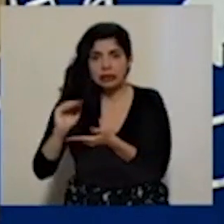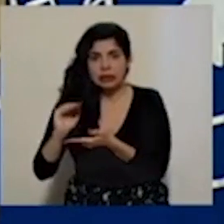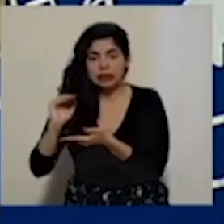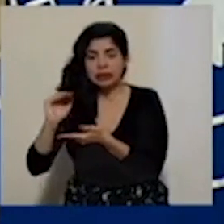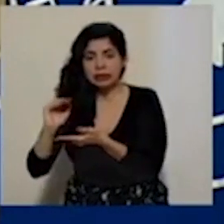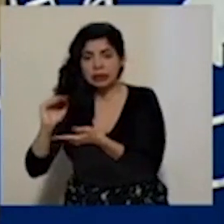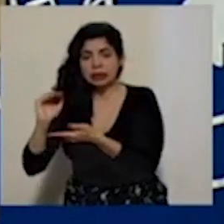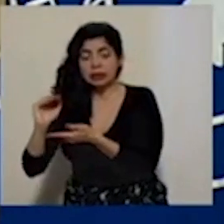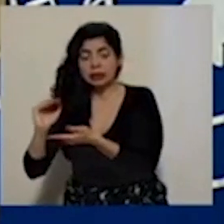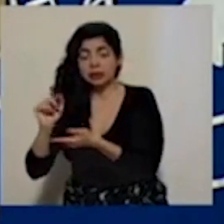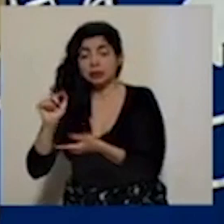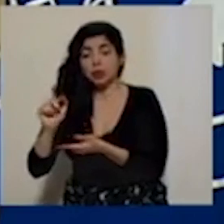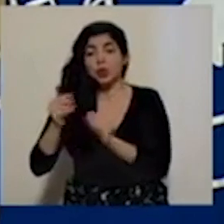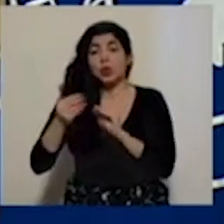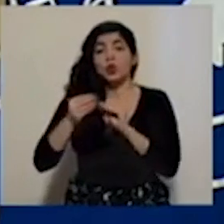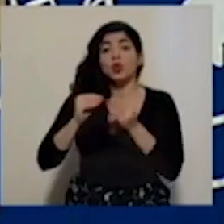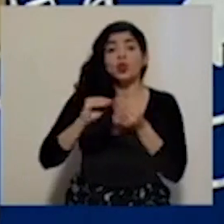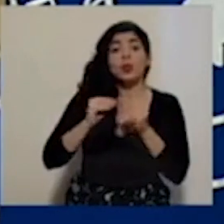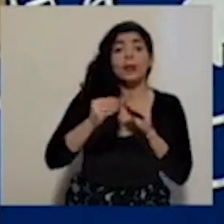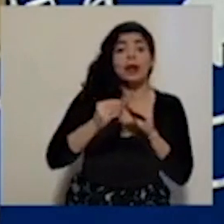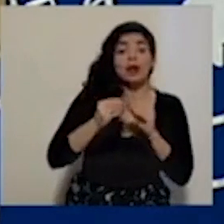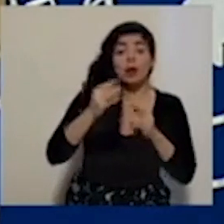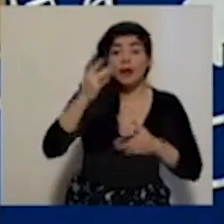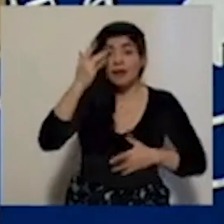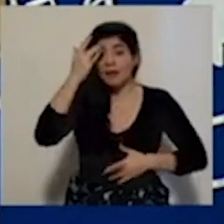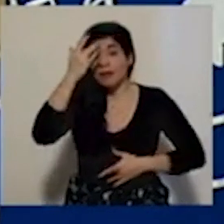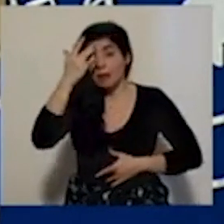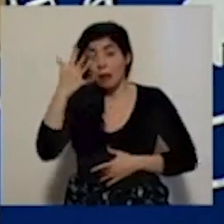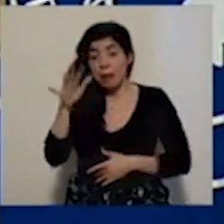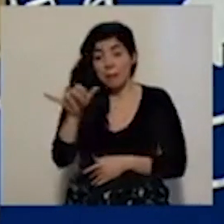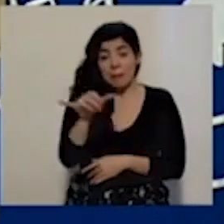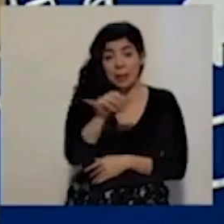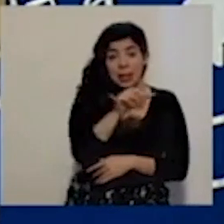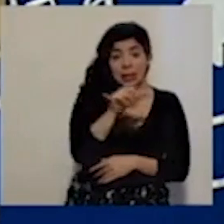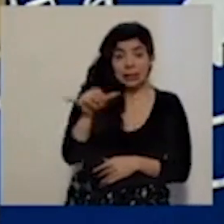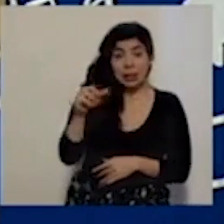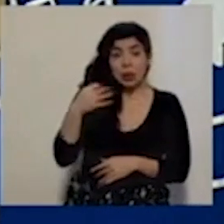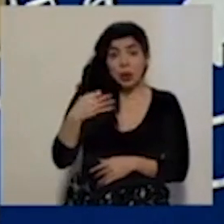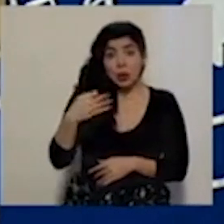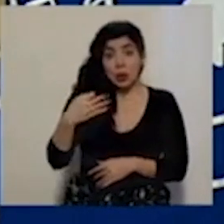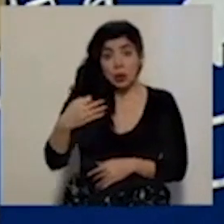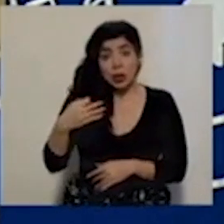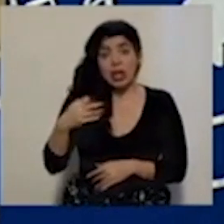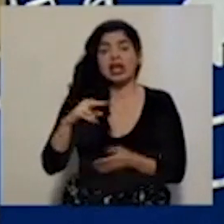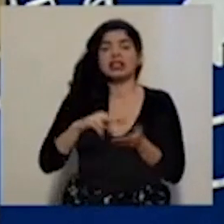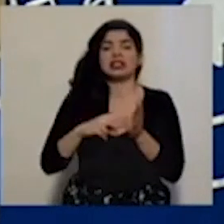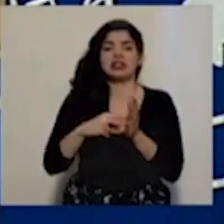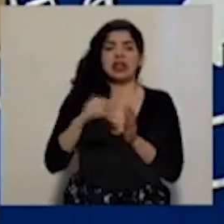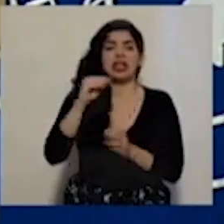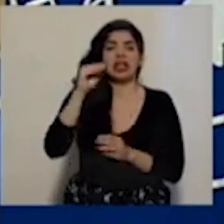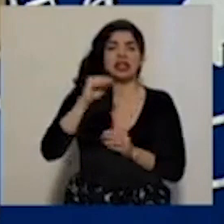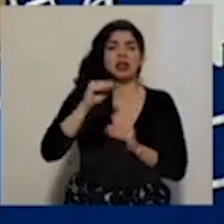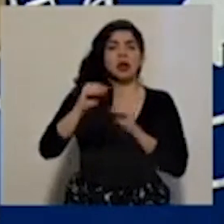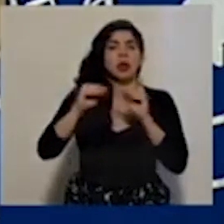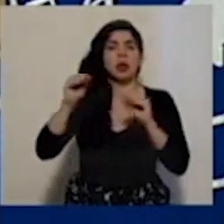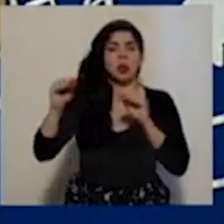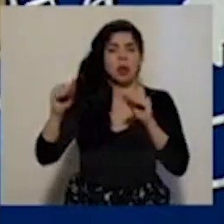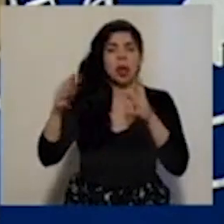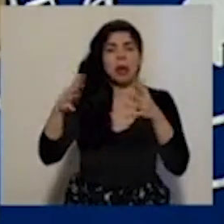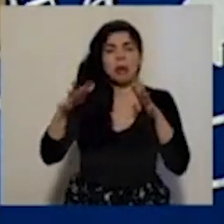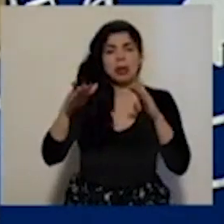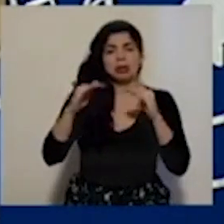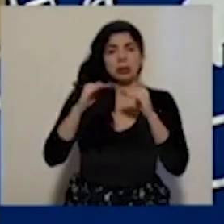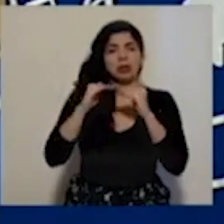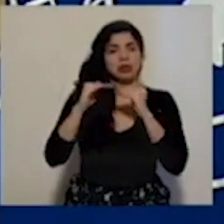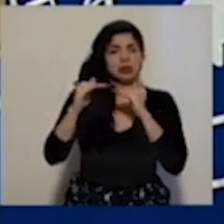Mientras sea un número de casos parecido todos los días, no se dispare, se puede hablar de una tasa de contagio que se mantiene más o